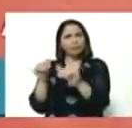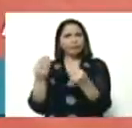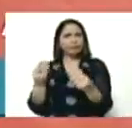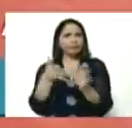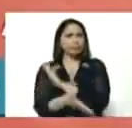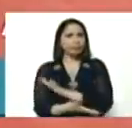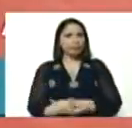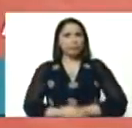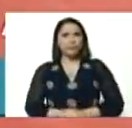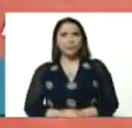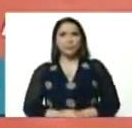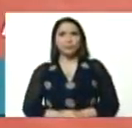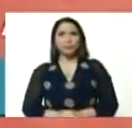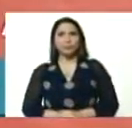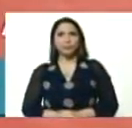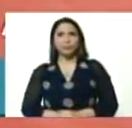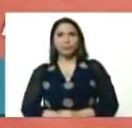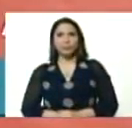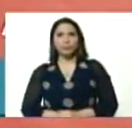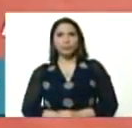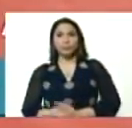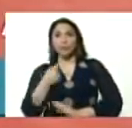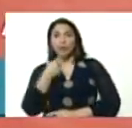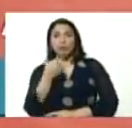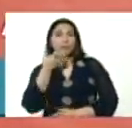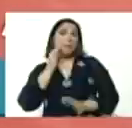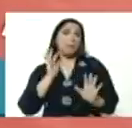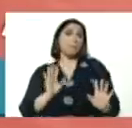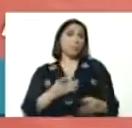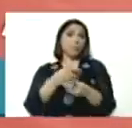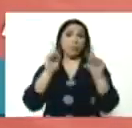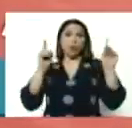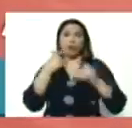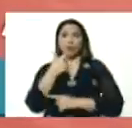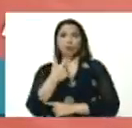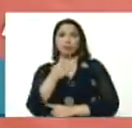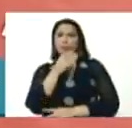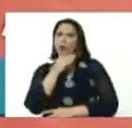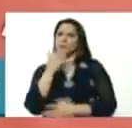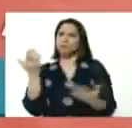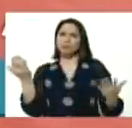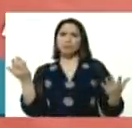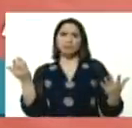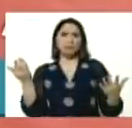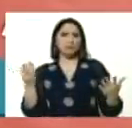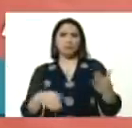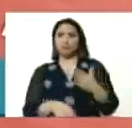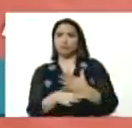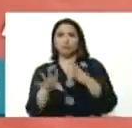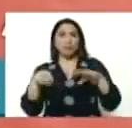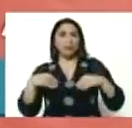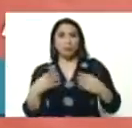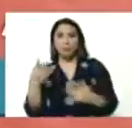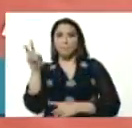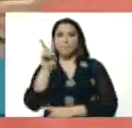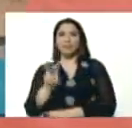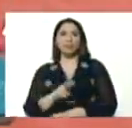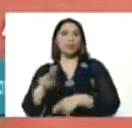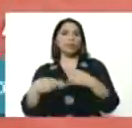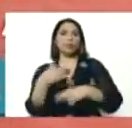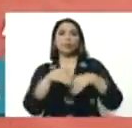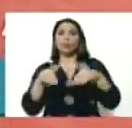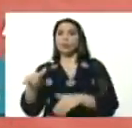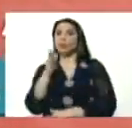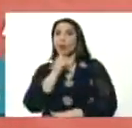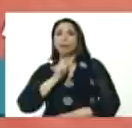dicen ser demócratas, dicen que ellos no van a aceptar en Venezuela ninguna elección, que no